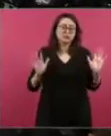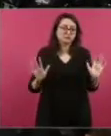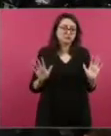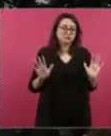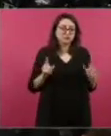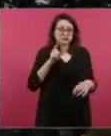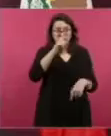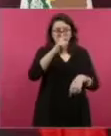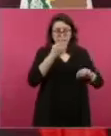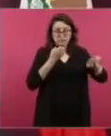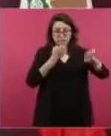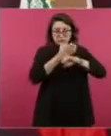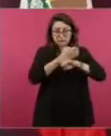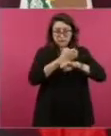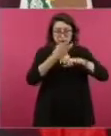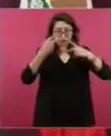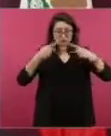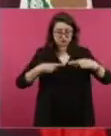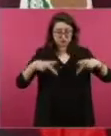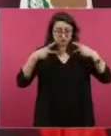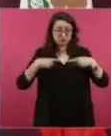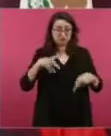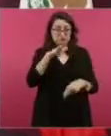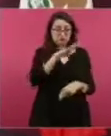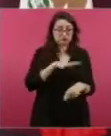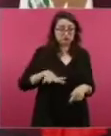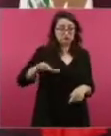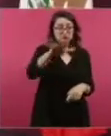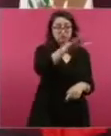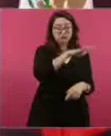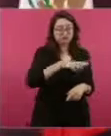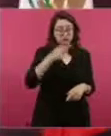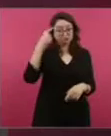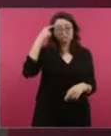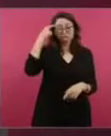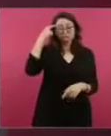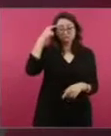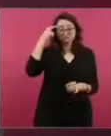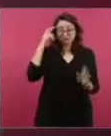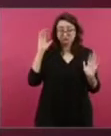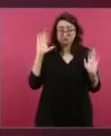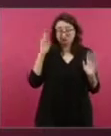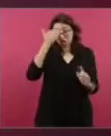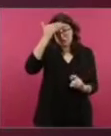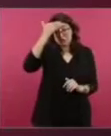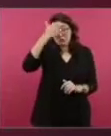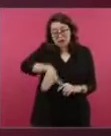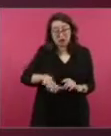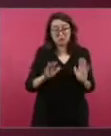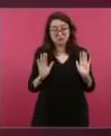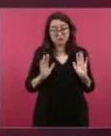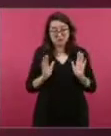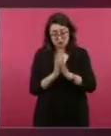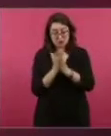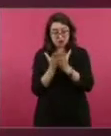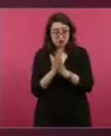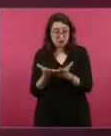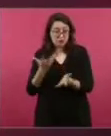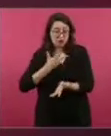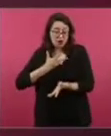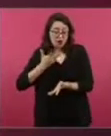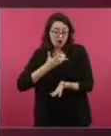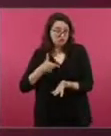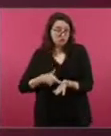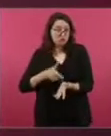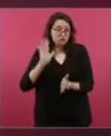esté consciente de lo que está